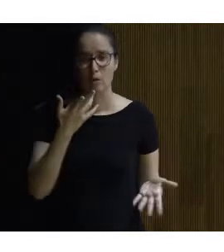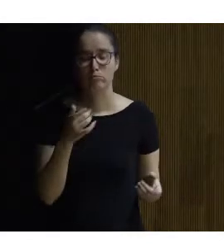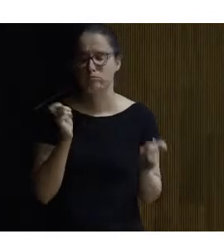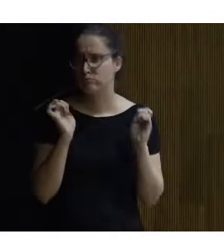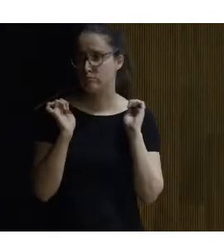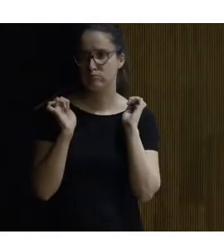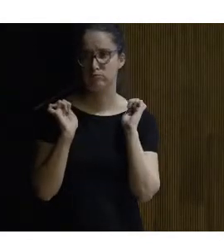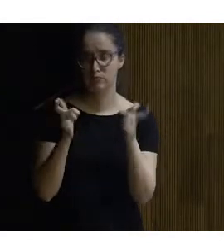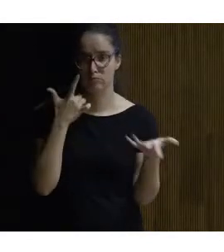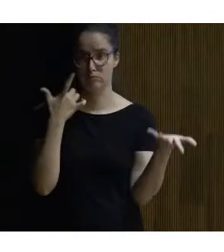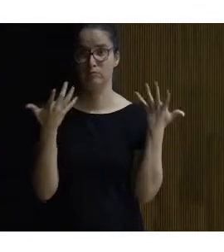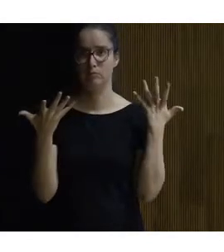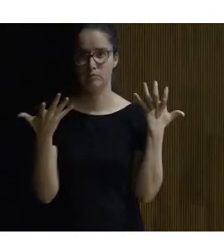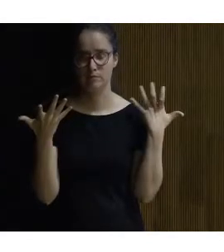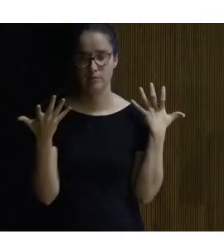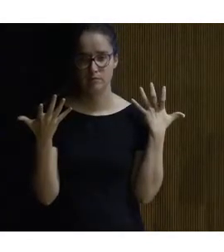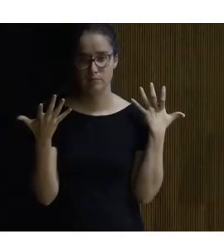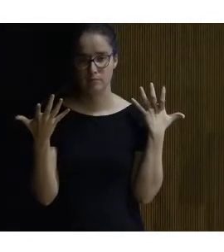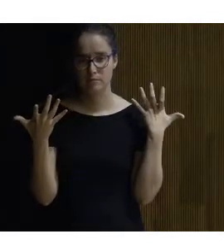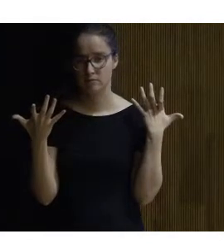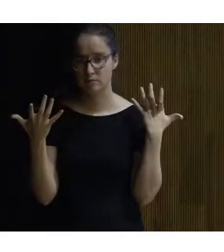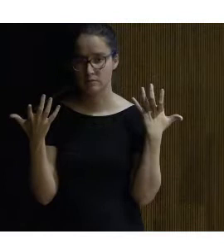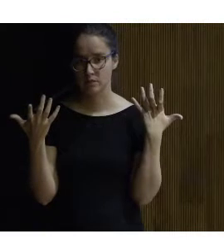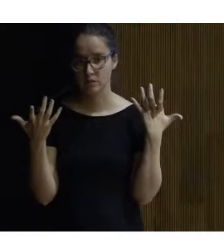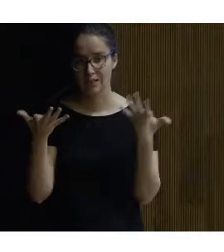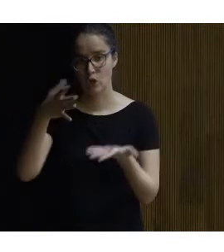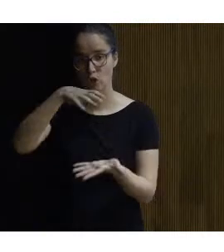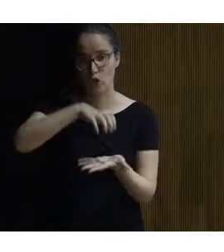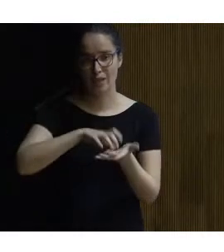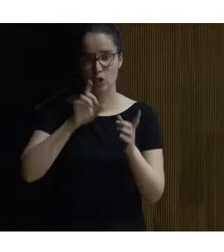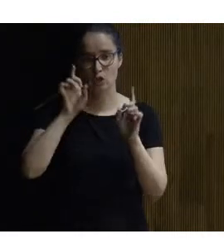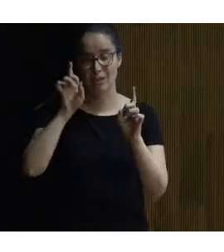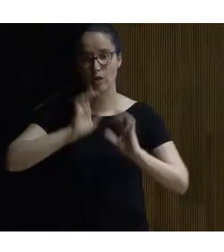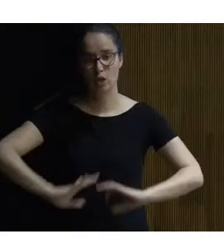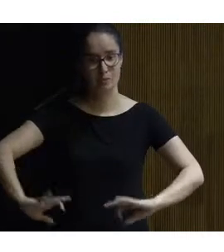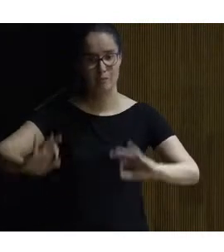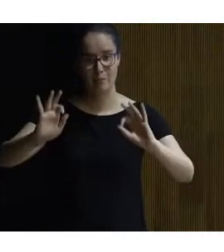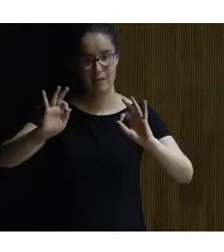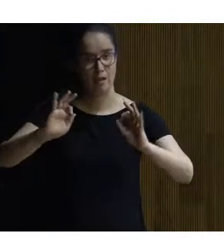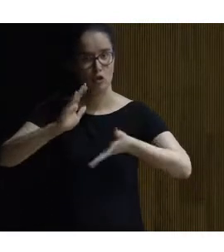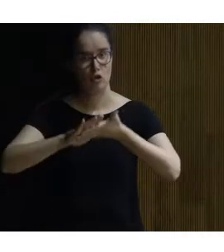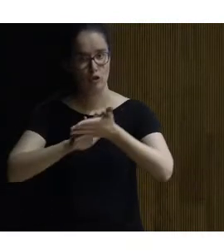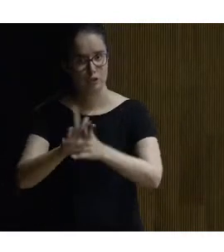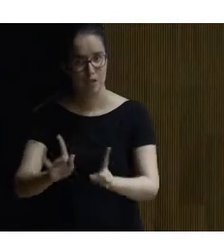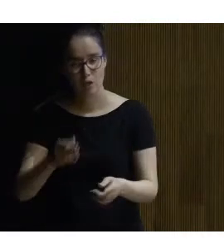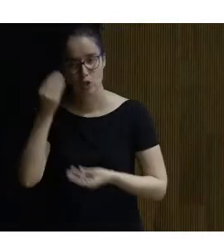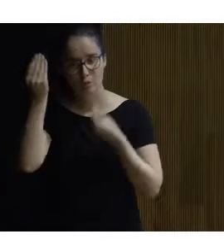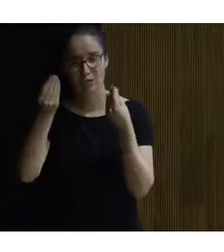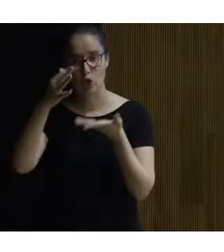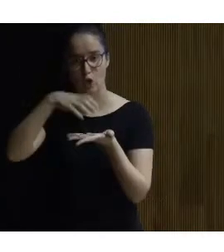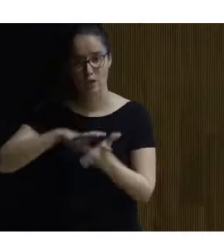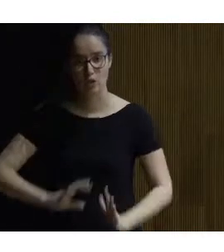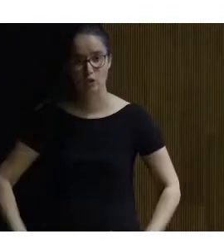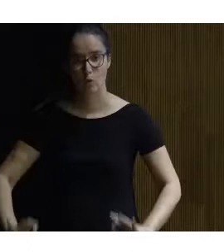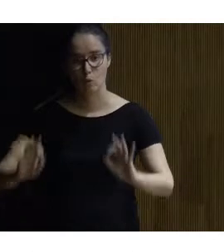muchísimo la atención que no se abordan los centros de educación especial y yo creo que los centros de